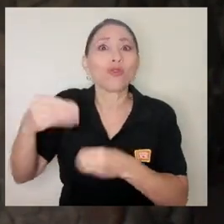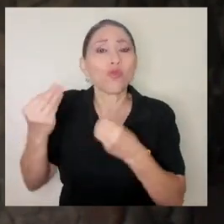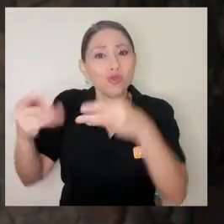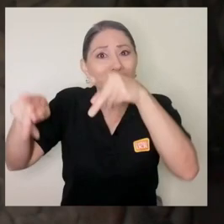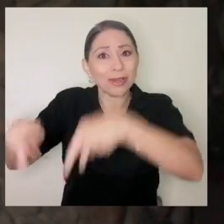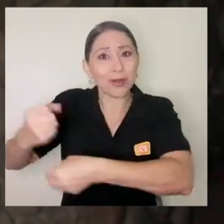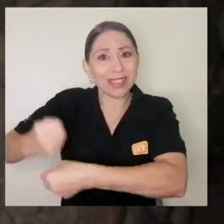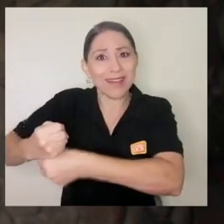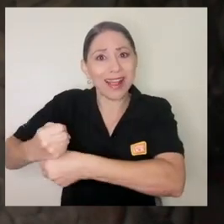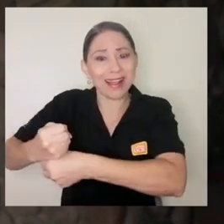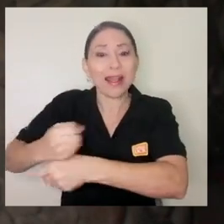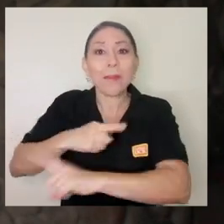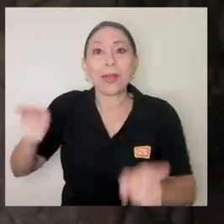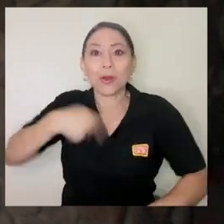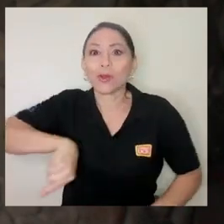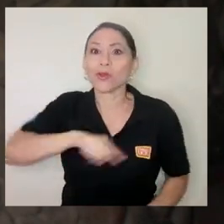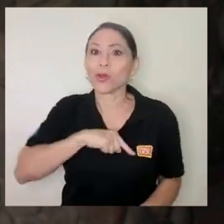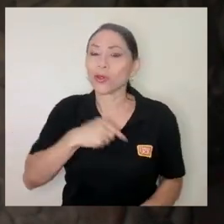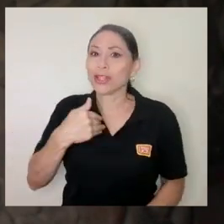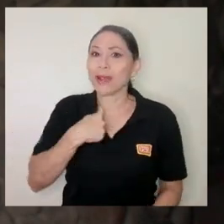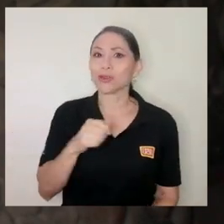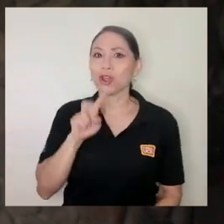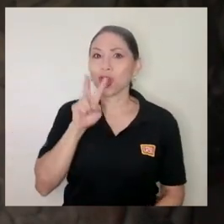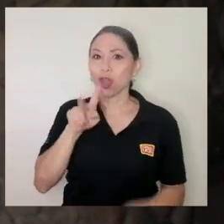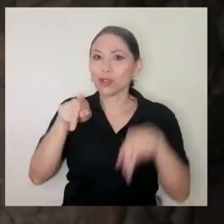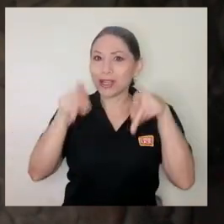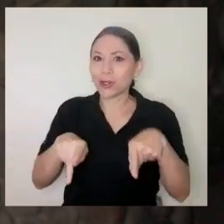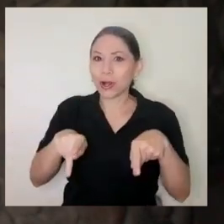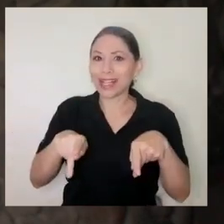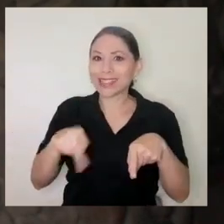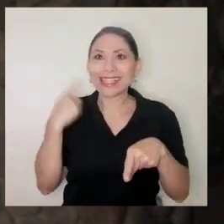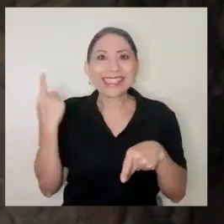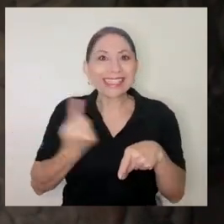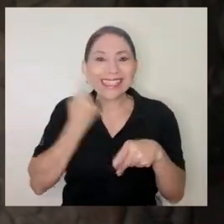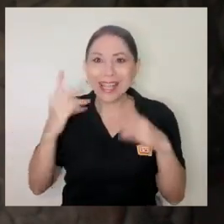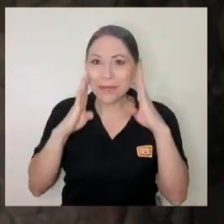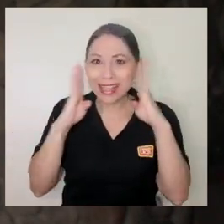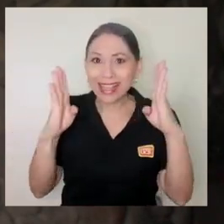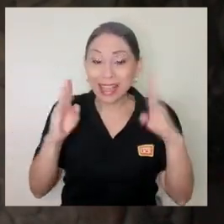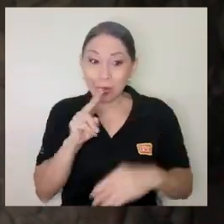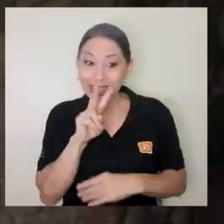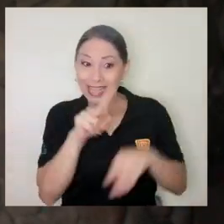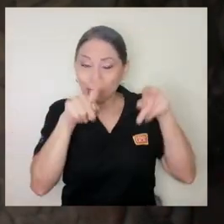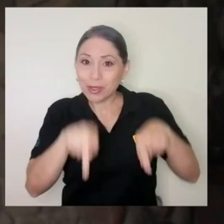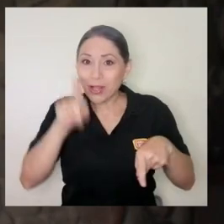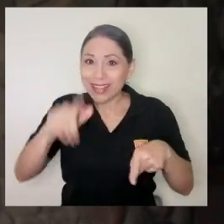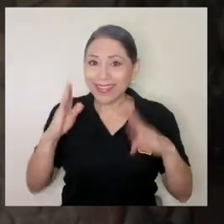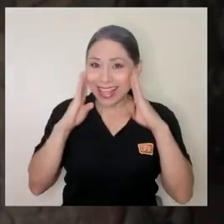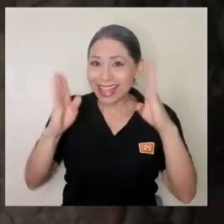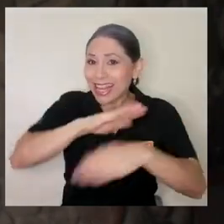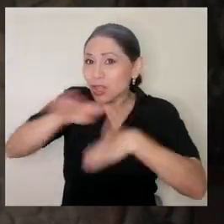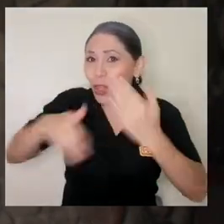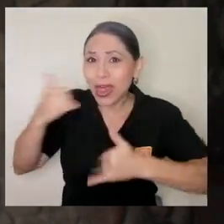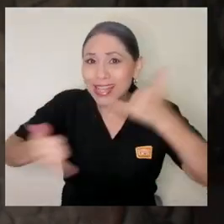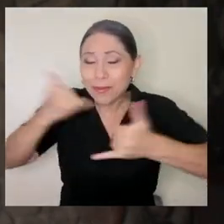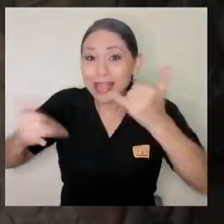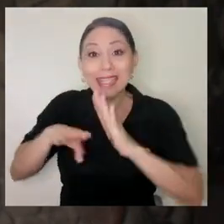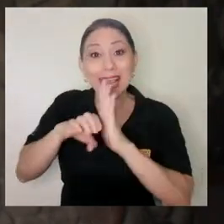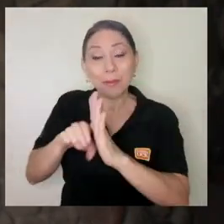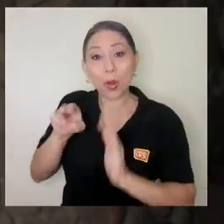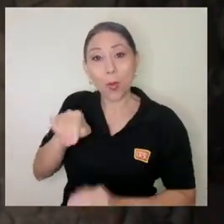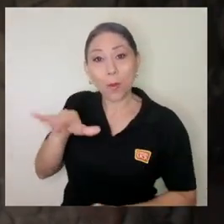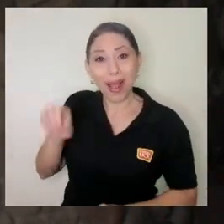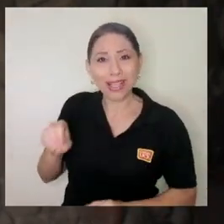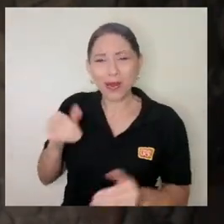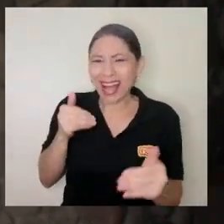Nosotros tenemos dos personas atendiendo todo el tiempo, pero esas dos personas tienen que atender todas las llamadas. Por ejemplo, en el mes de